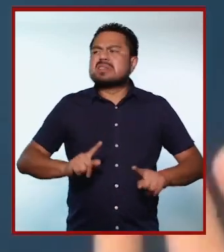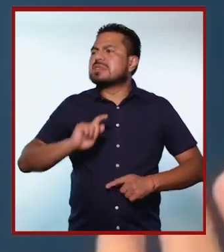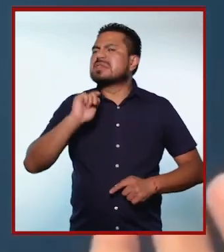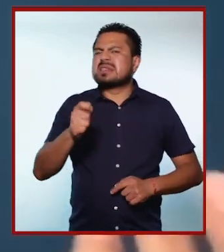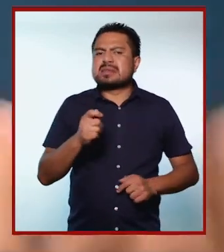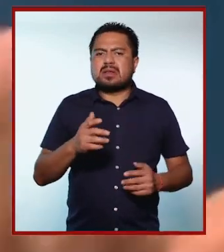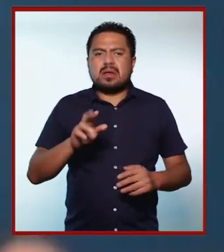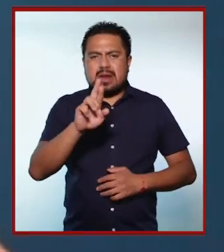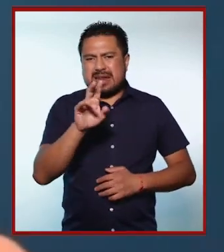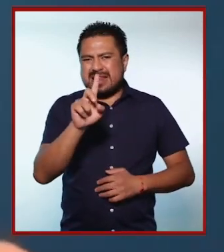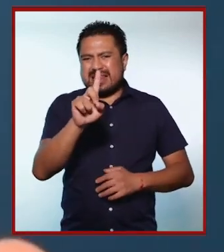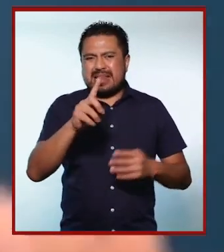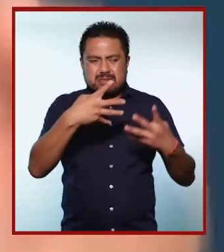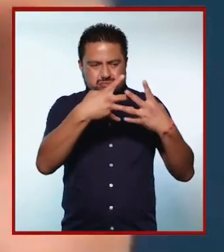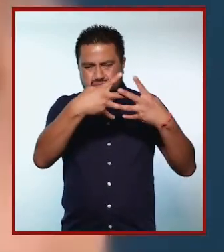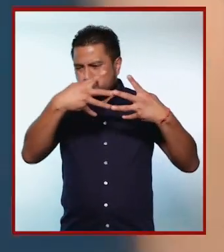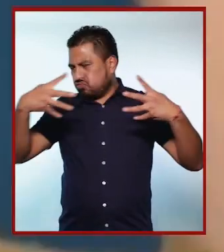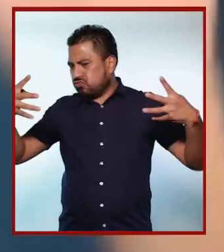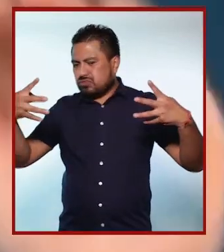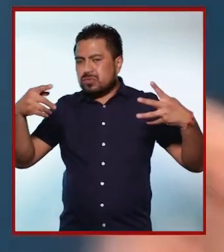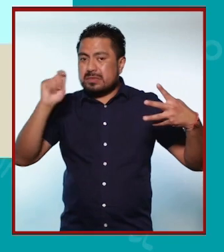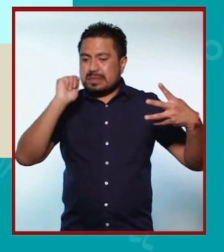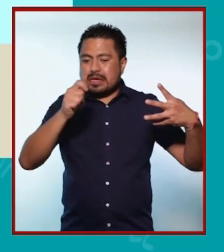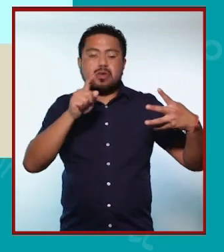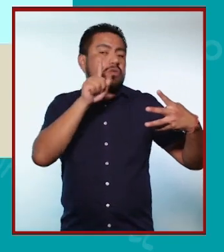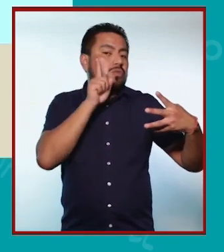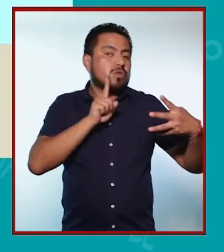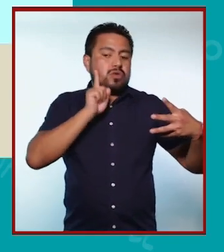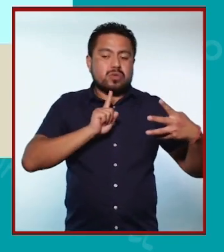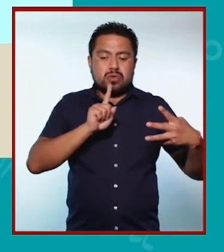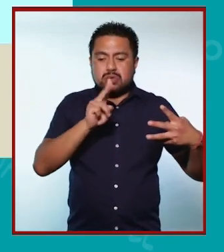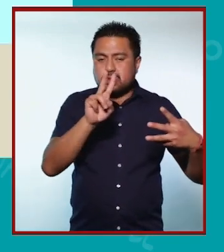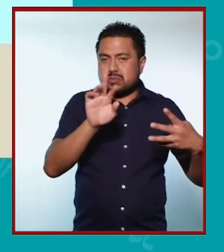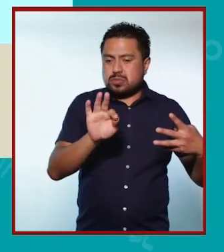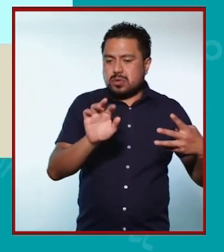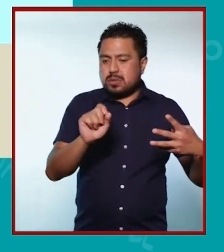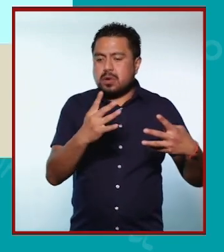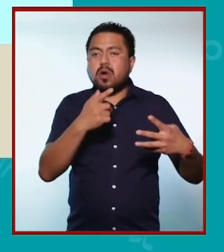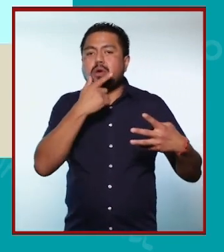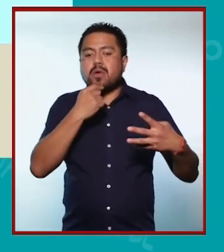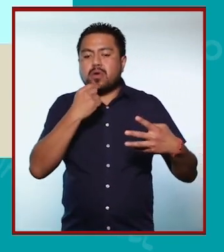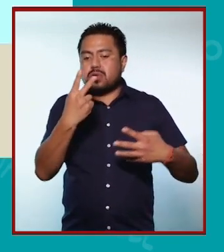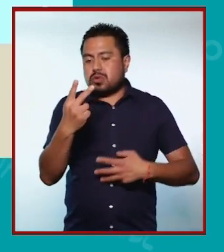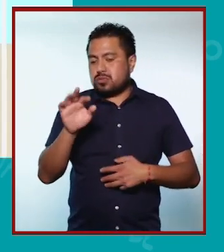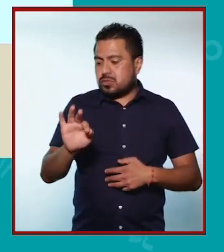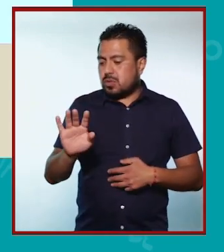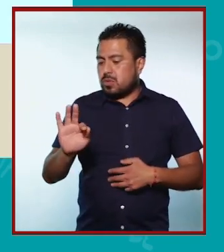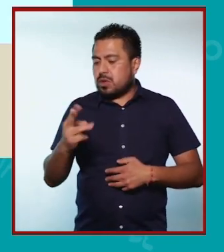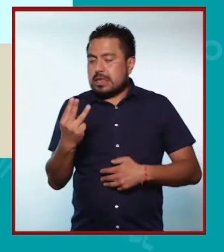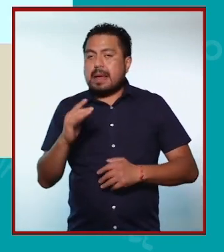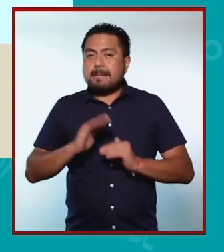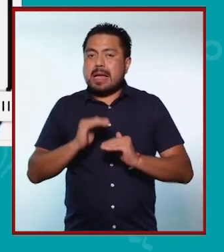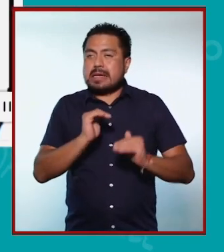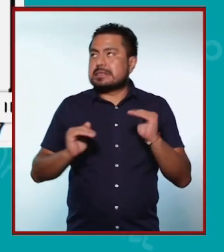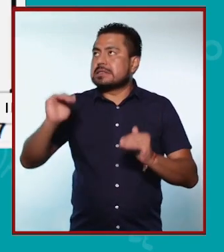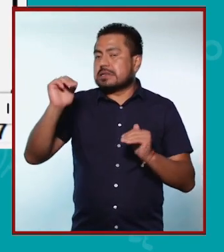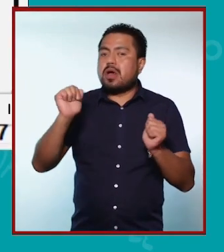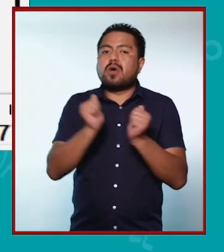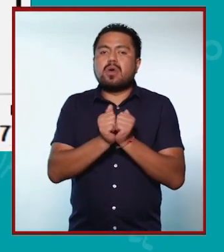caso del voleibol, una diferencia es la red, ¿no? La red está, en el caso de las mujeres, a 2.24, y en el caso de los hombres, a 2.43.